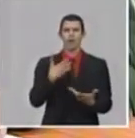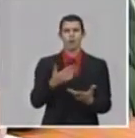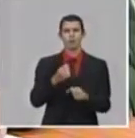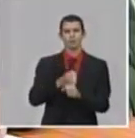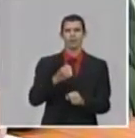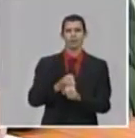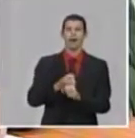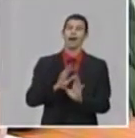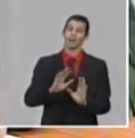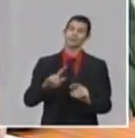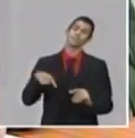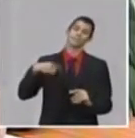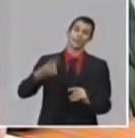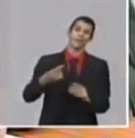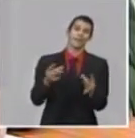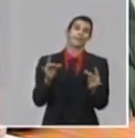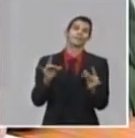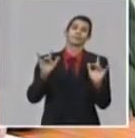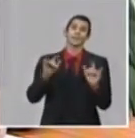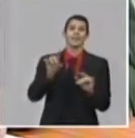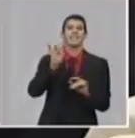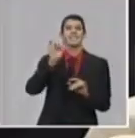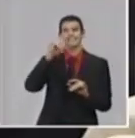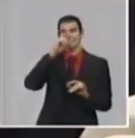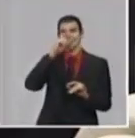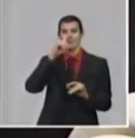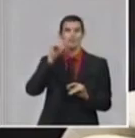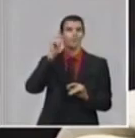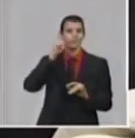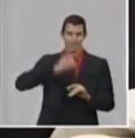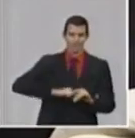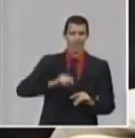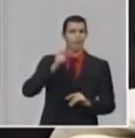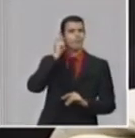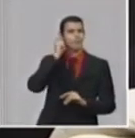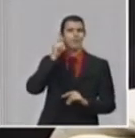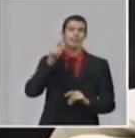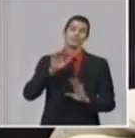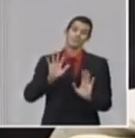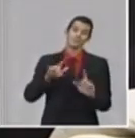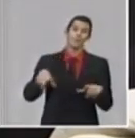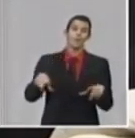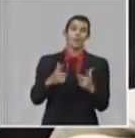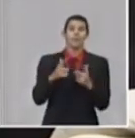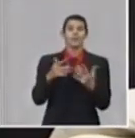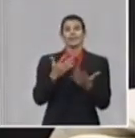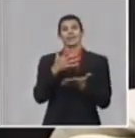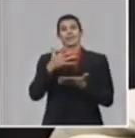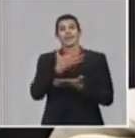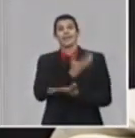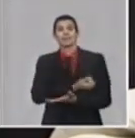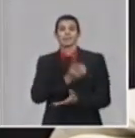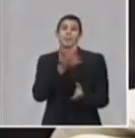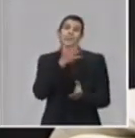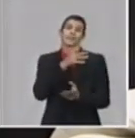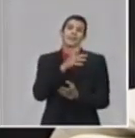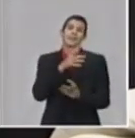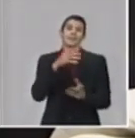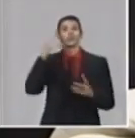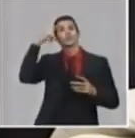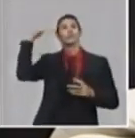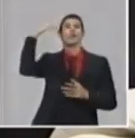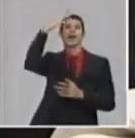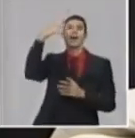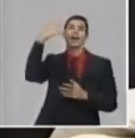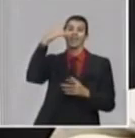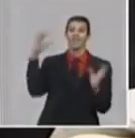ella también nuestra felicitación, esa doble tarea. Bueno, no tendrá unos 15 a mejor como se los esperaba, pero seguro